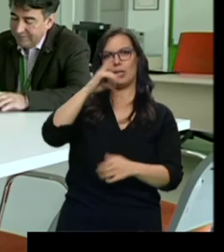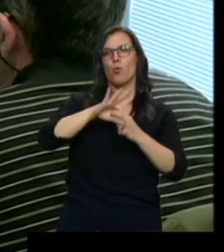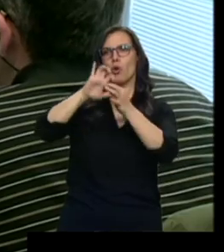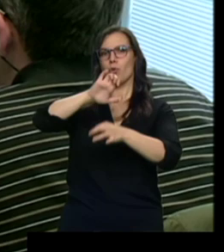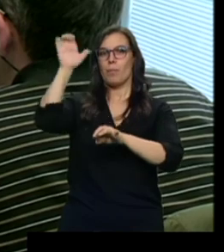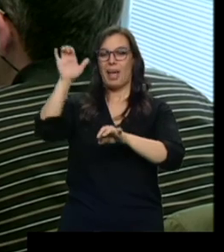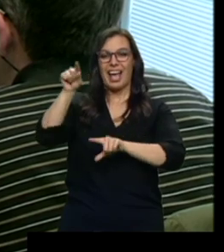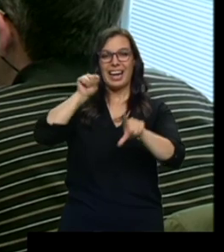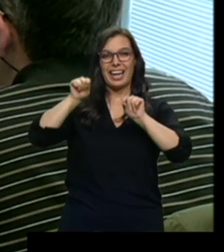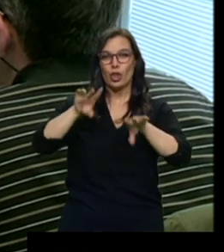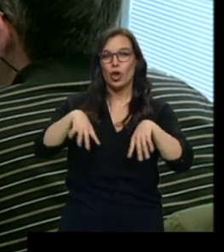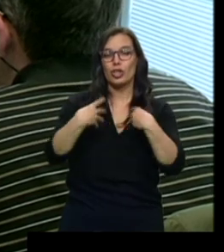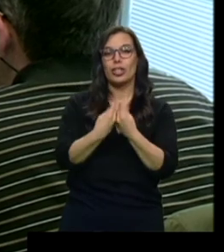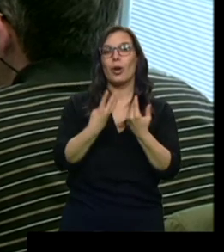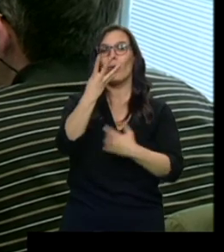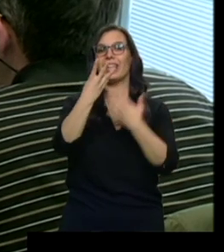más de 47.000.